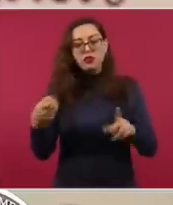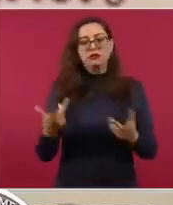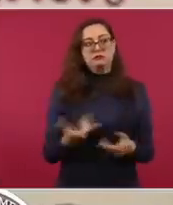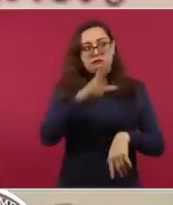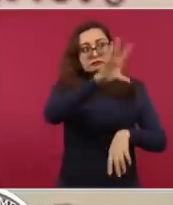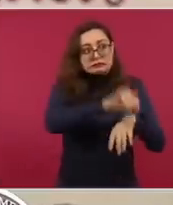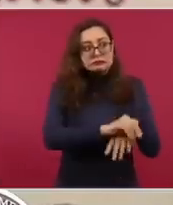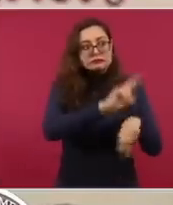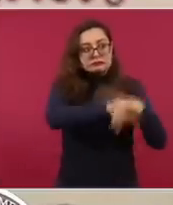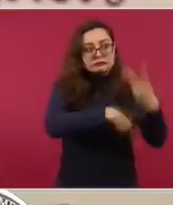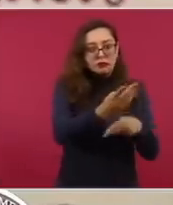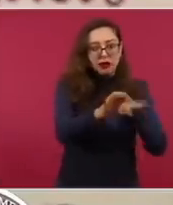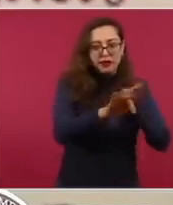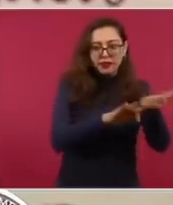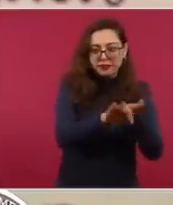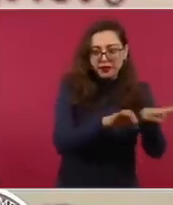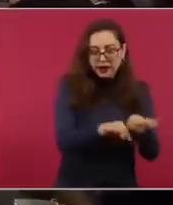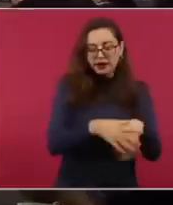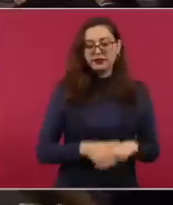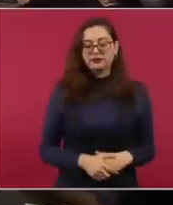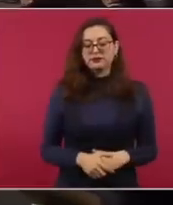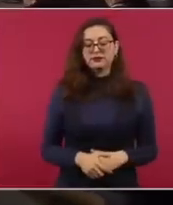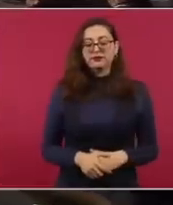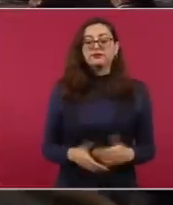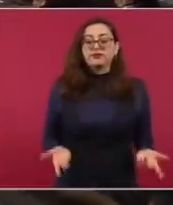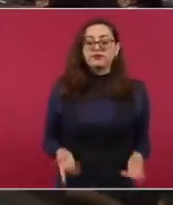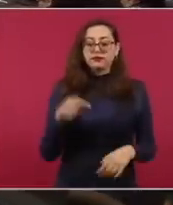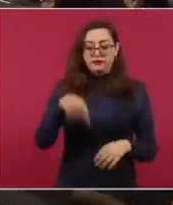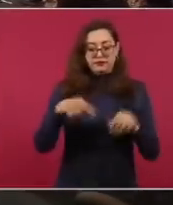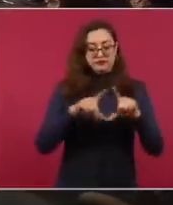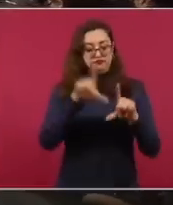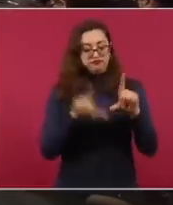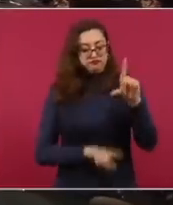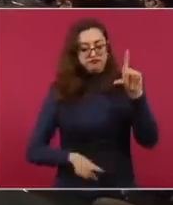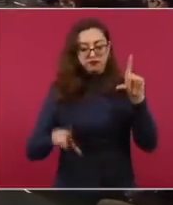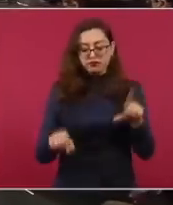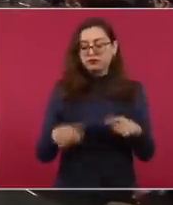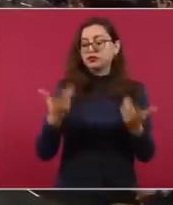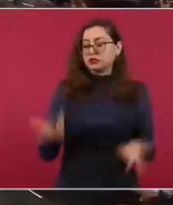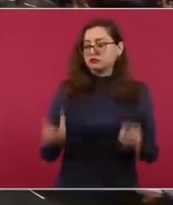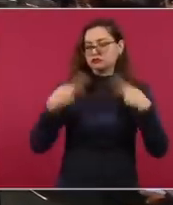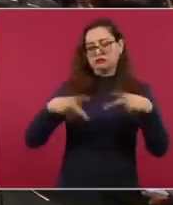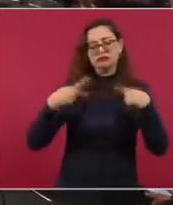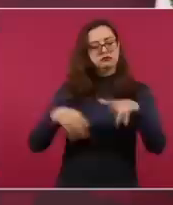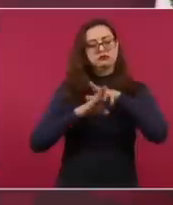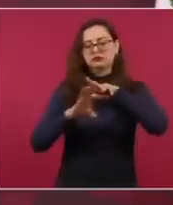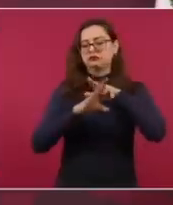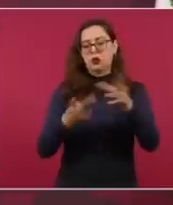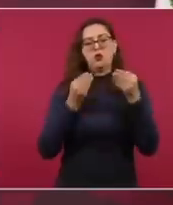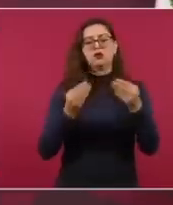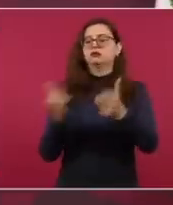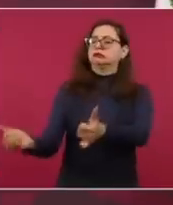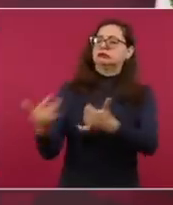Estados Unidos o estar en Estados Unidos. Y México, que ahora está experimentando, además de los flujos migratorios ya conocidos, un